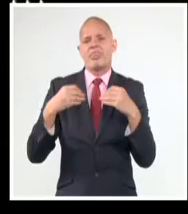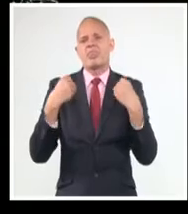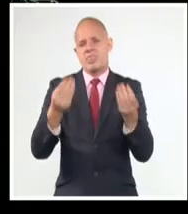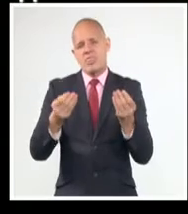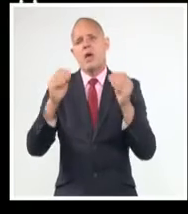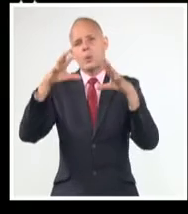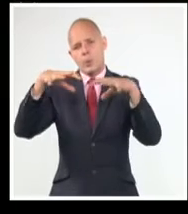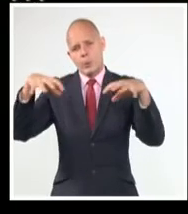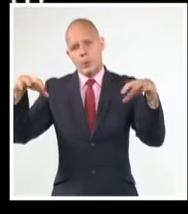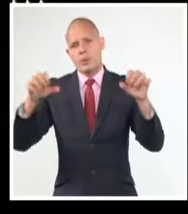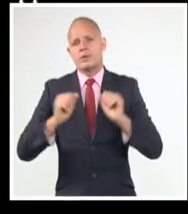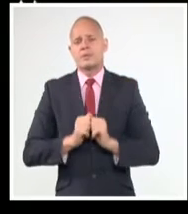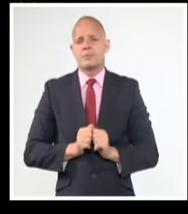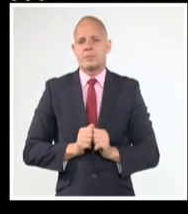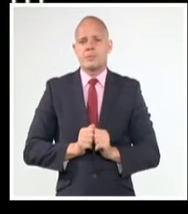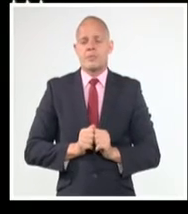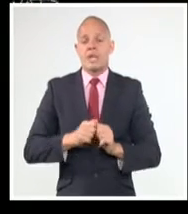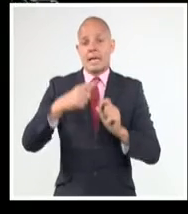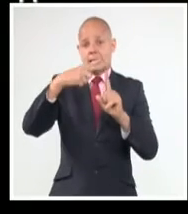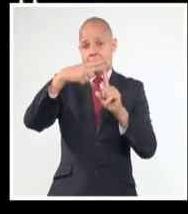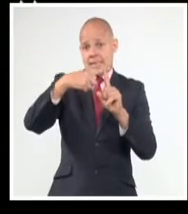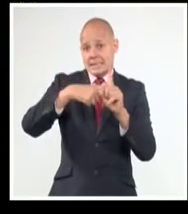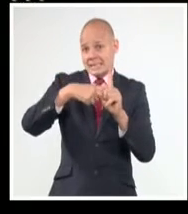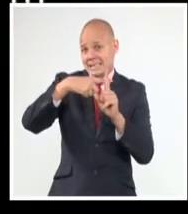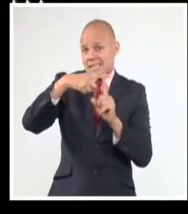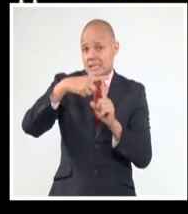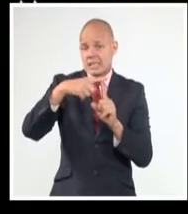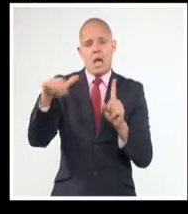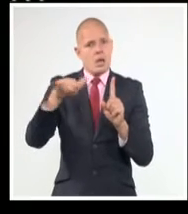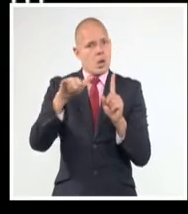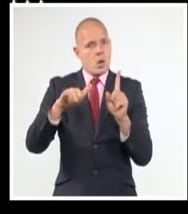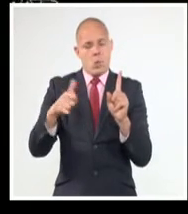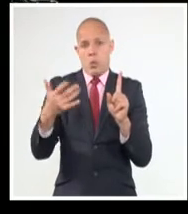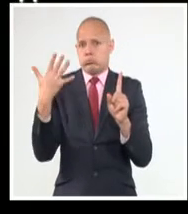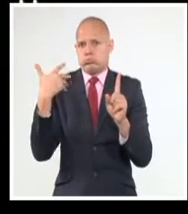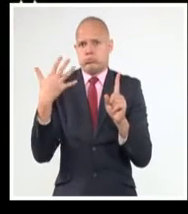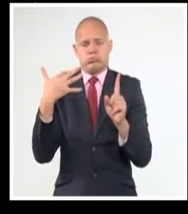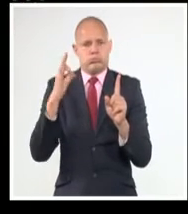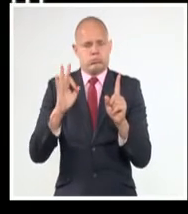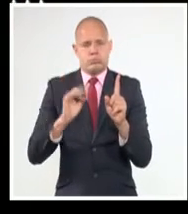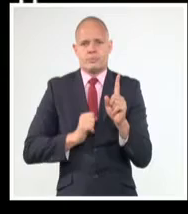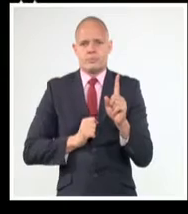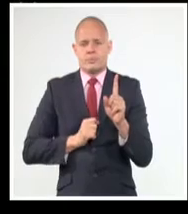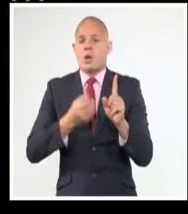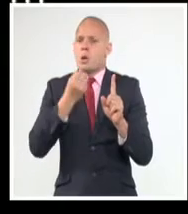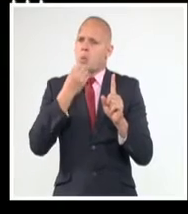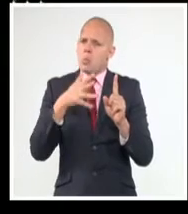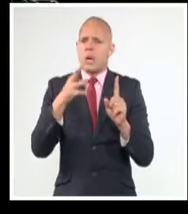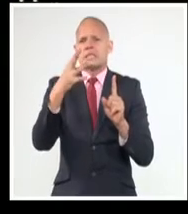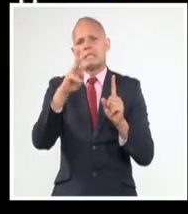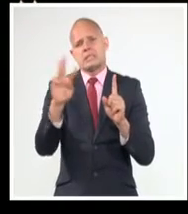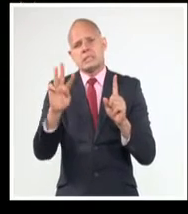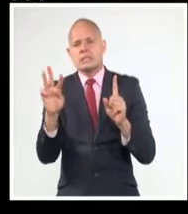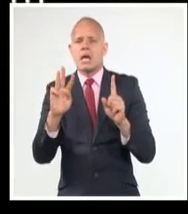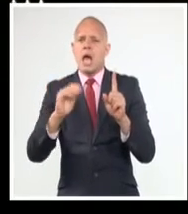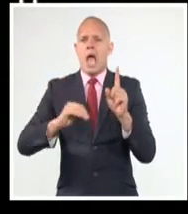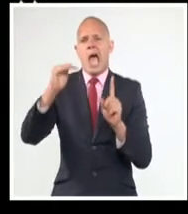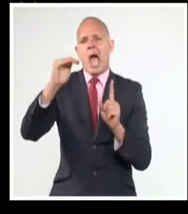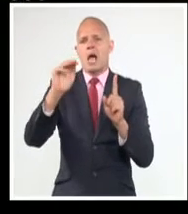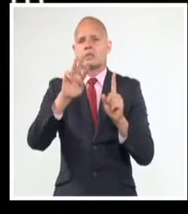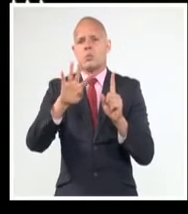influirá sobre nuestro país. Las temperaturas extremas se mantienen elevadas y con poca variación, máximas de 33 y hasta